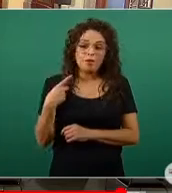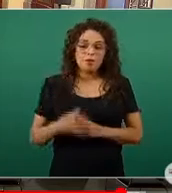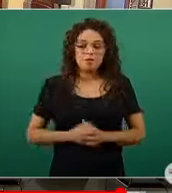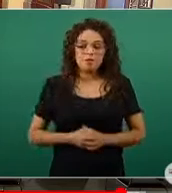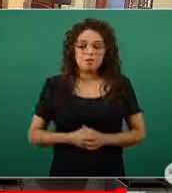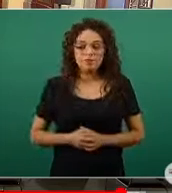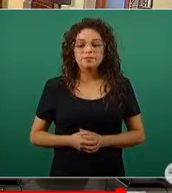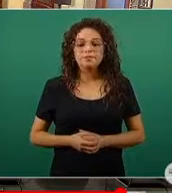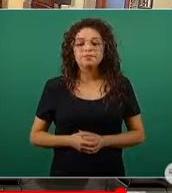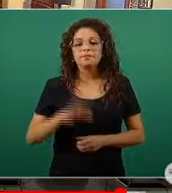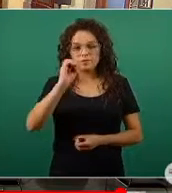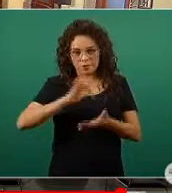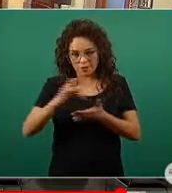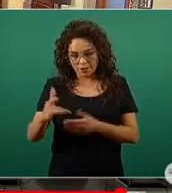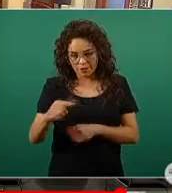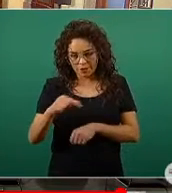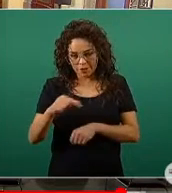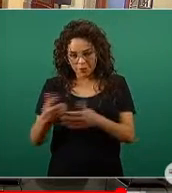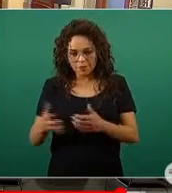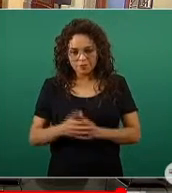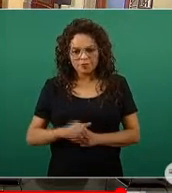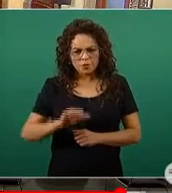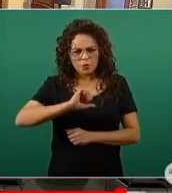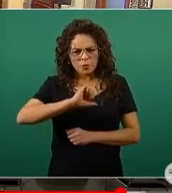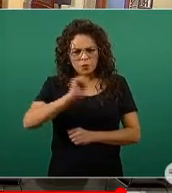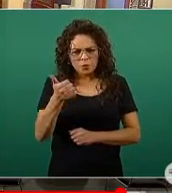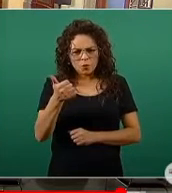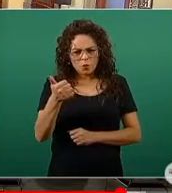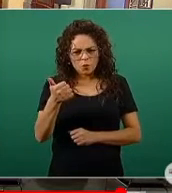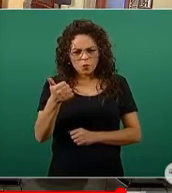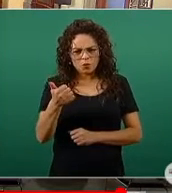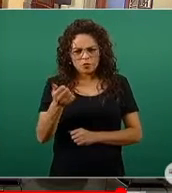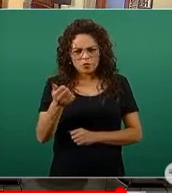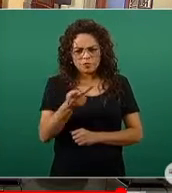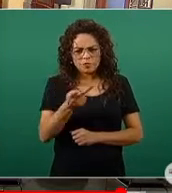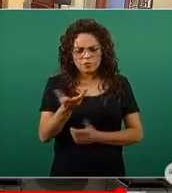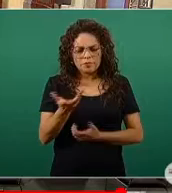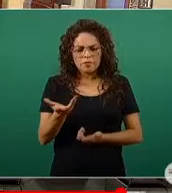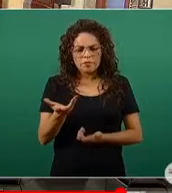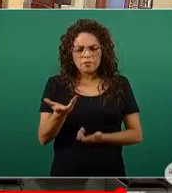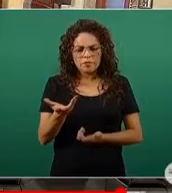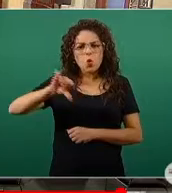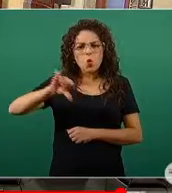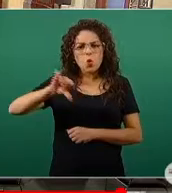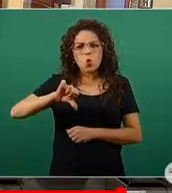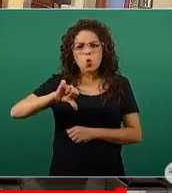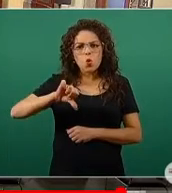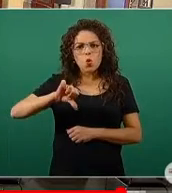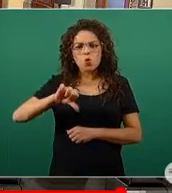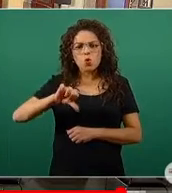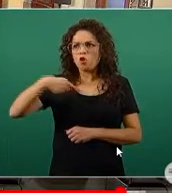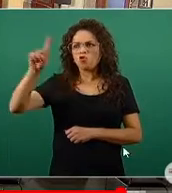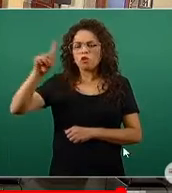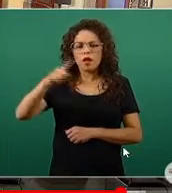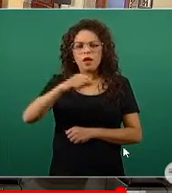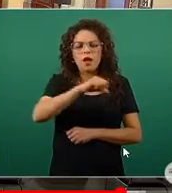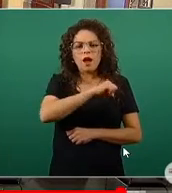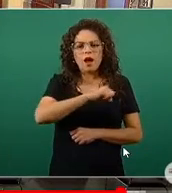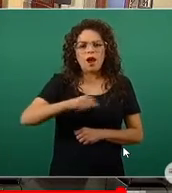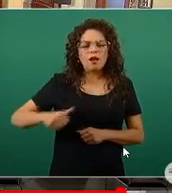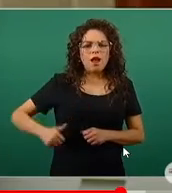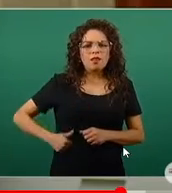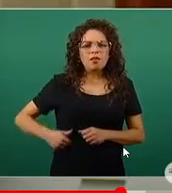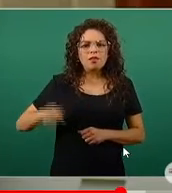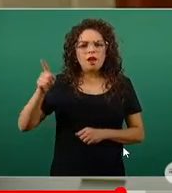Y otra cosa, el día de hoy estuve en la Alcalista Calco, viendo cómo se